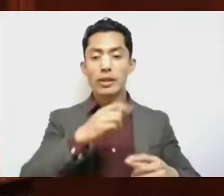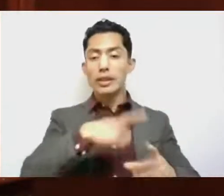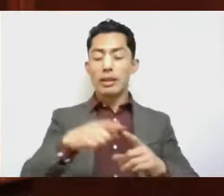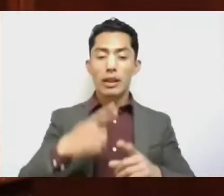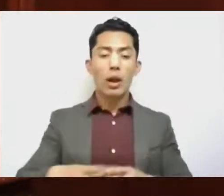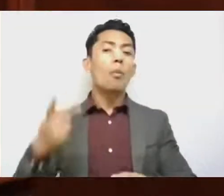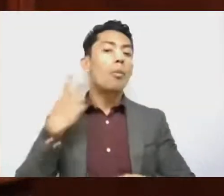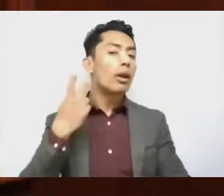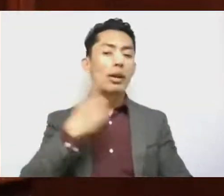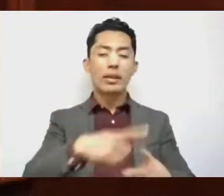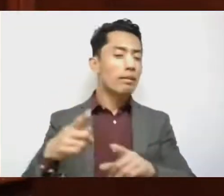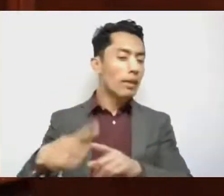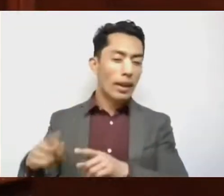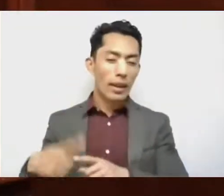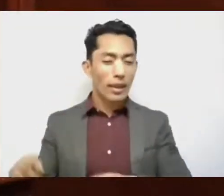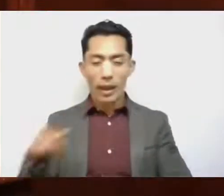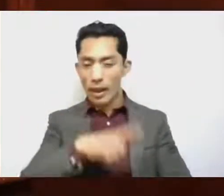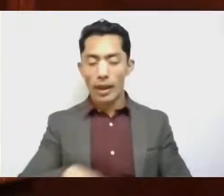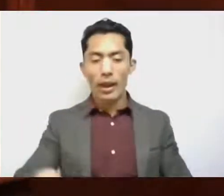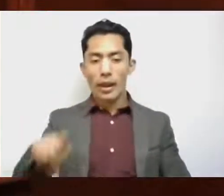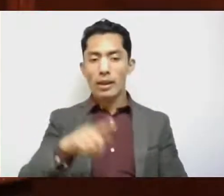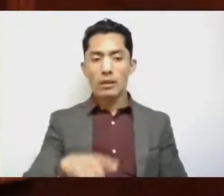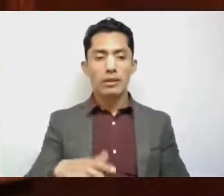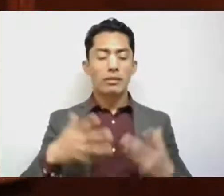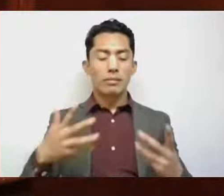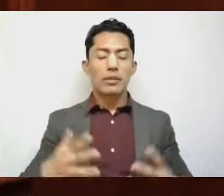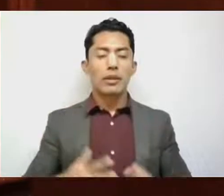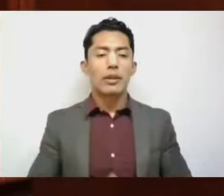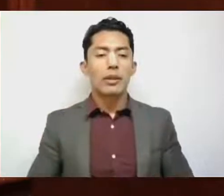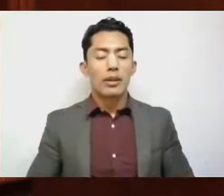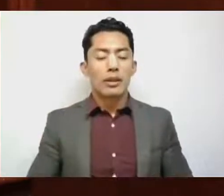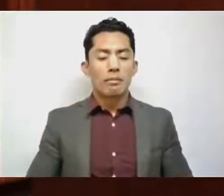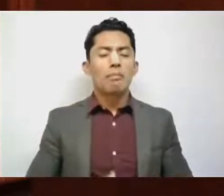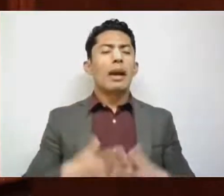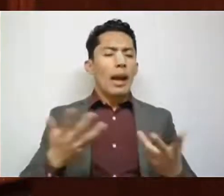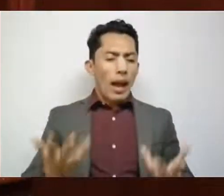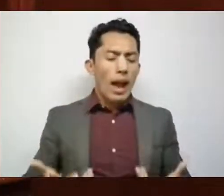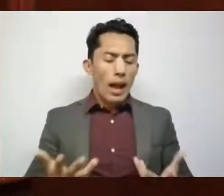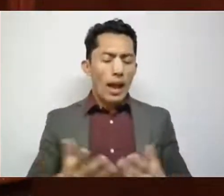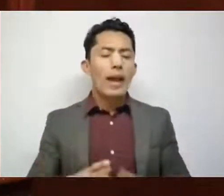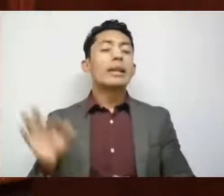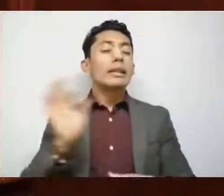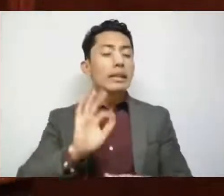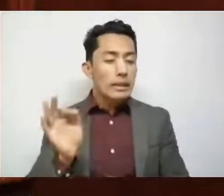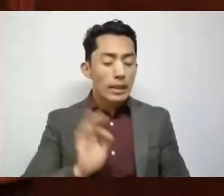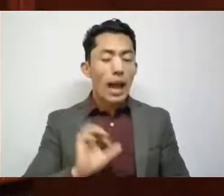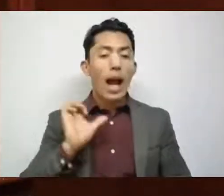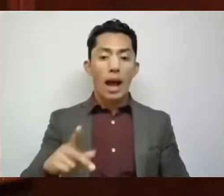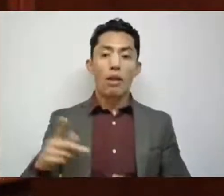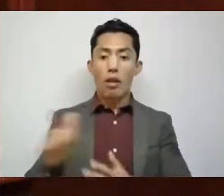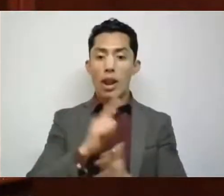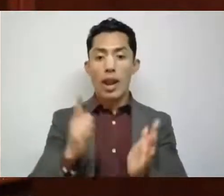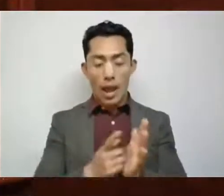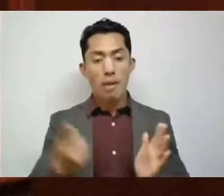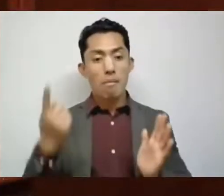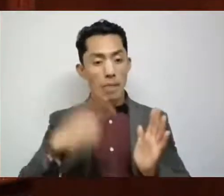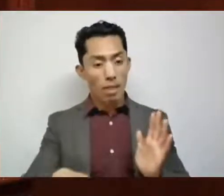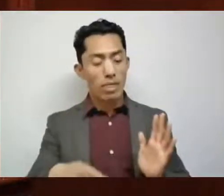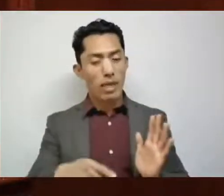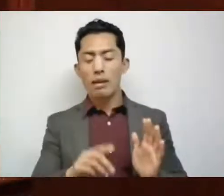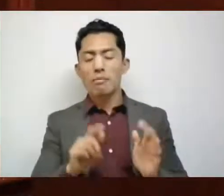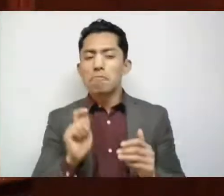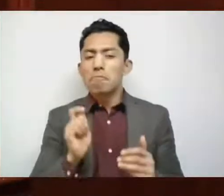de diferente perfil y naturaleza, salvo en aquellas actividades que la propia ley establece con